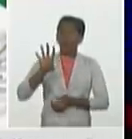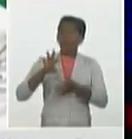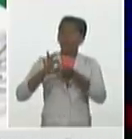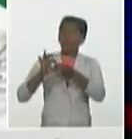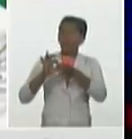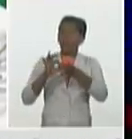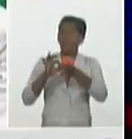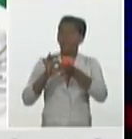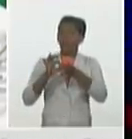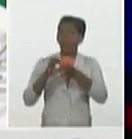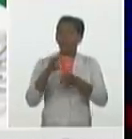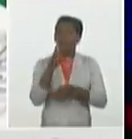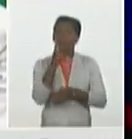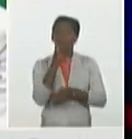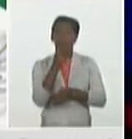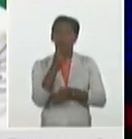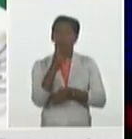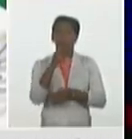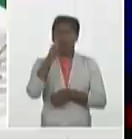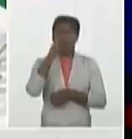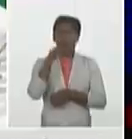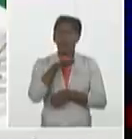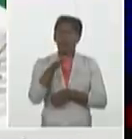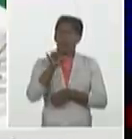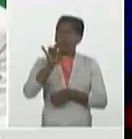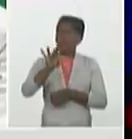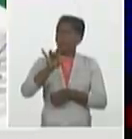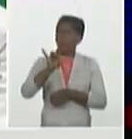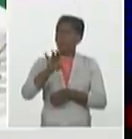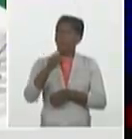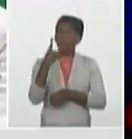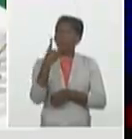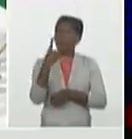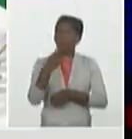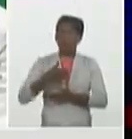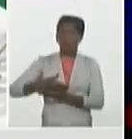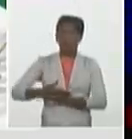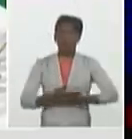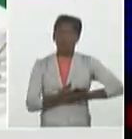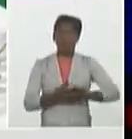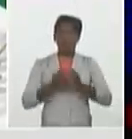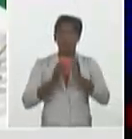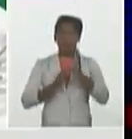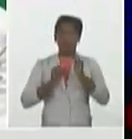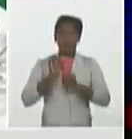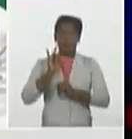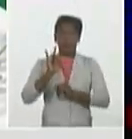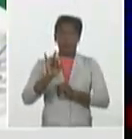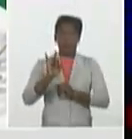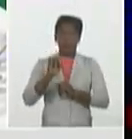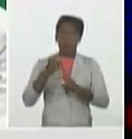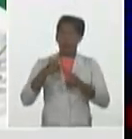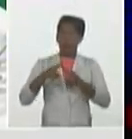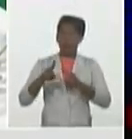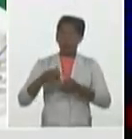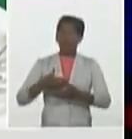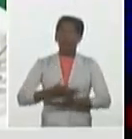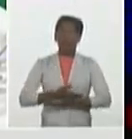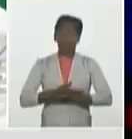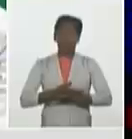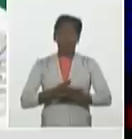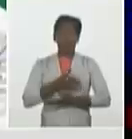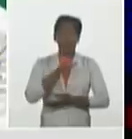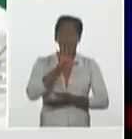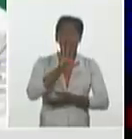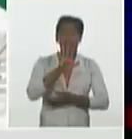15 años un lactante de 7 meses y un lactante de 5 y 2 meses como ven una